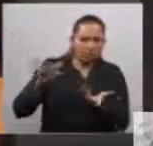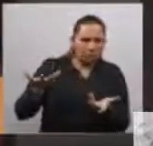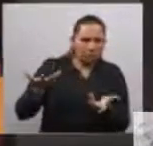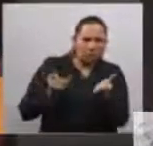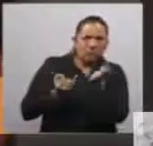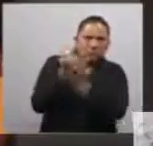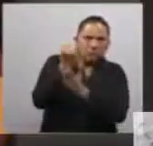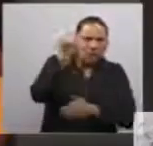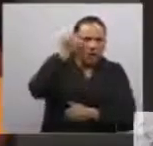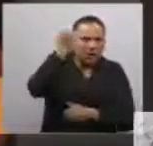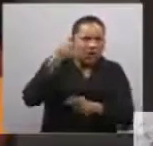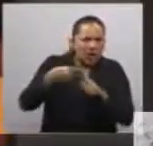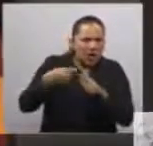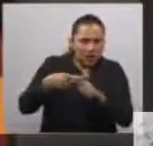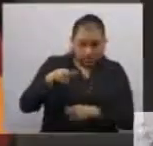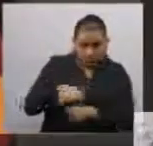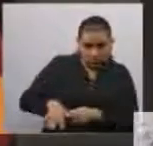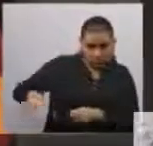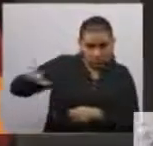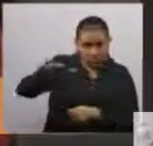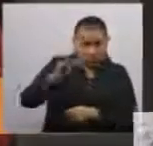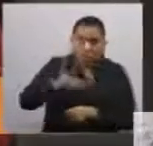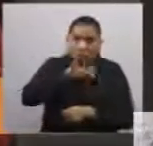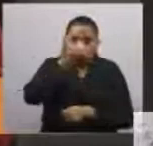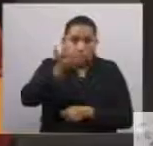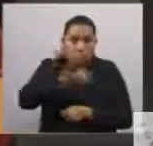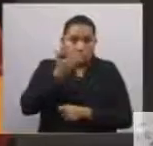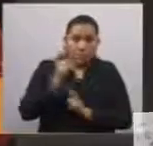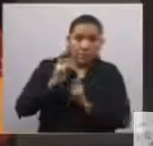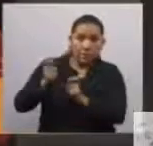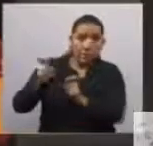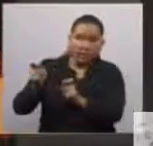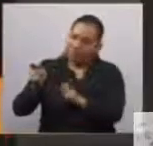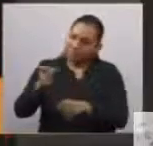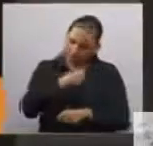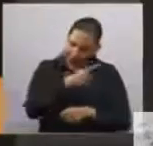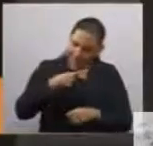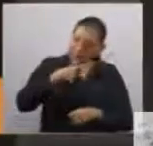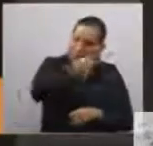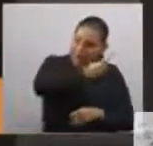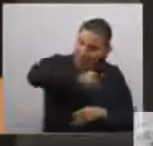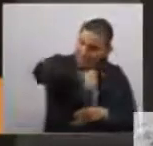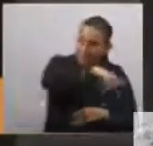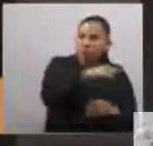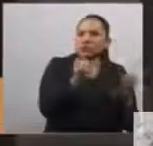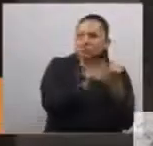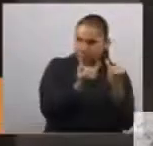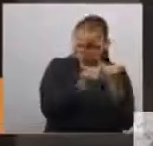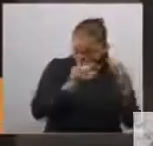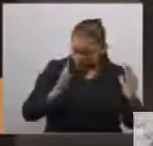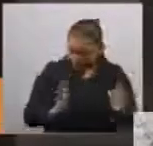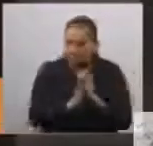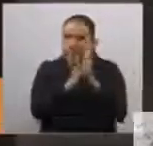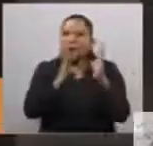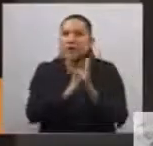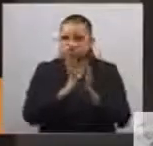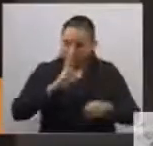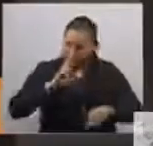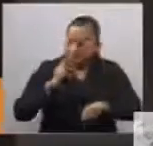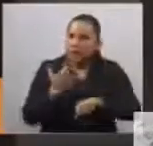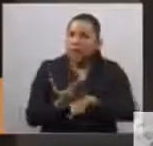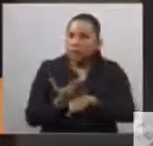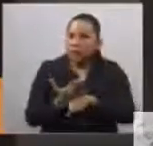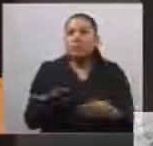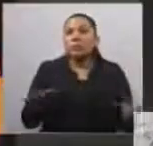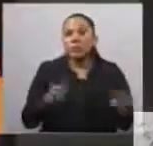socioculturales que terminan por justificar el desapego y abandono que van desde los hombres hasta